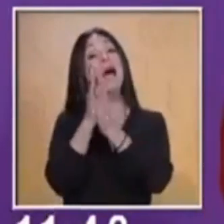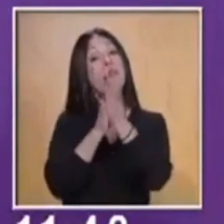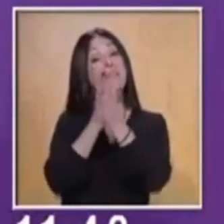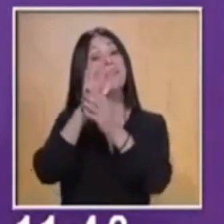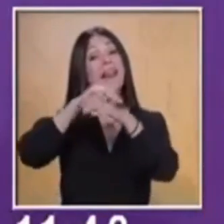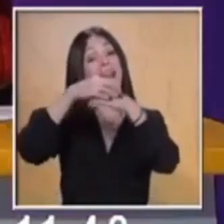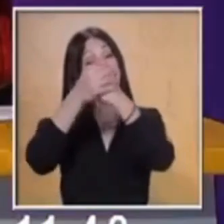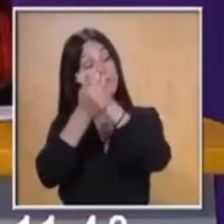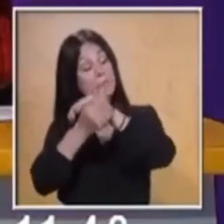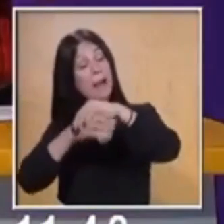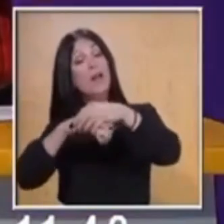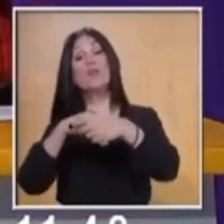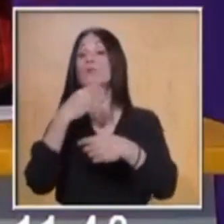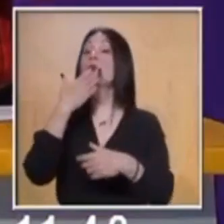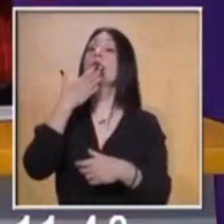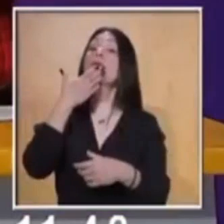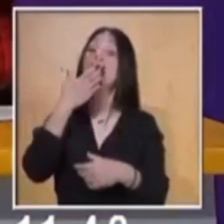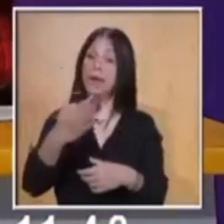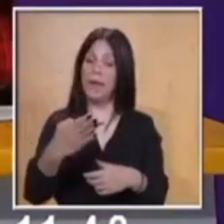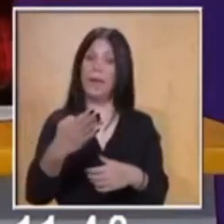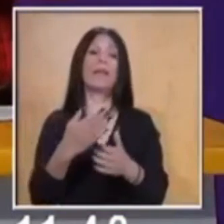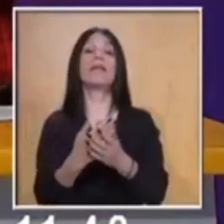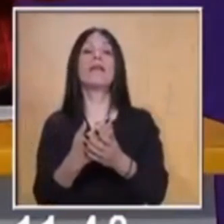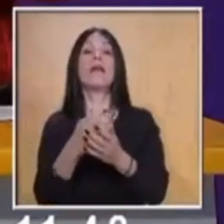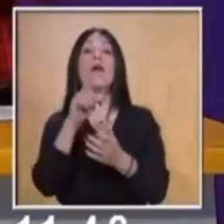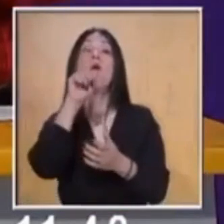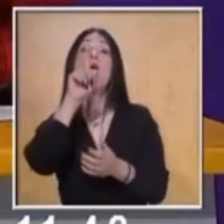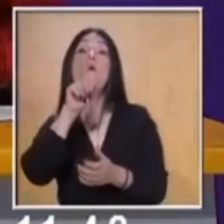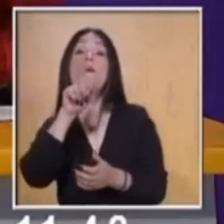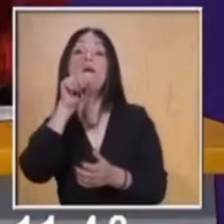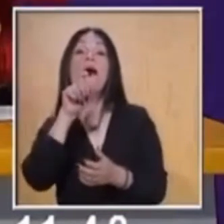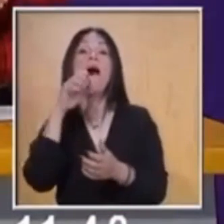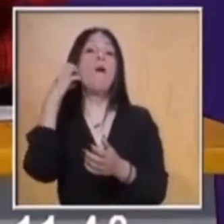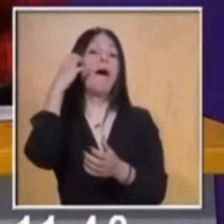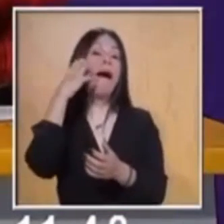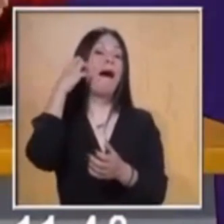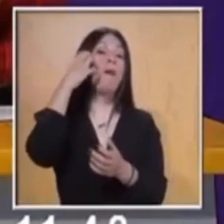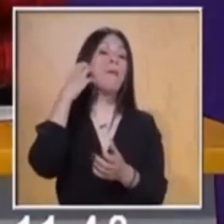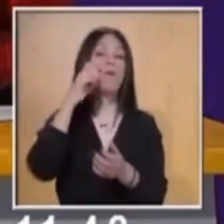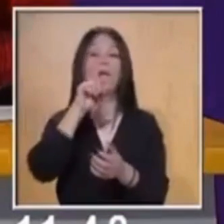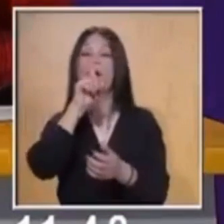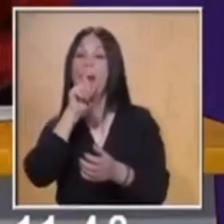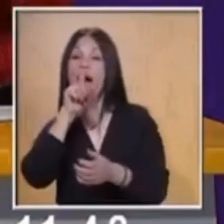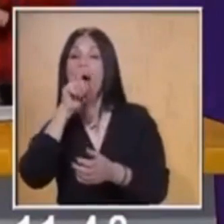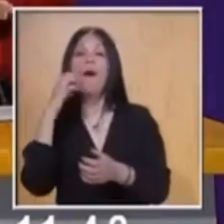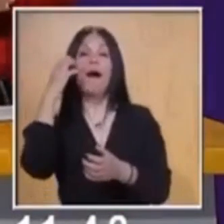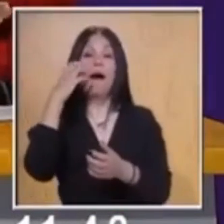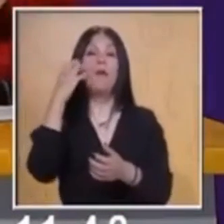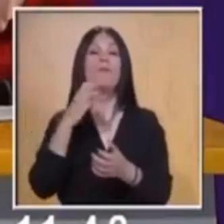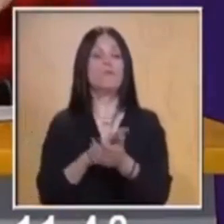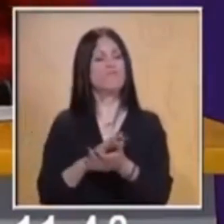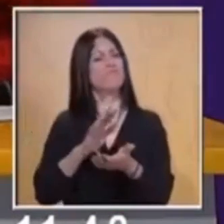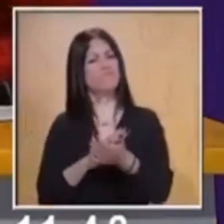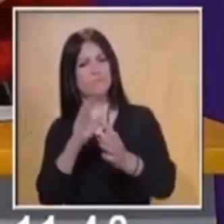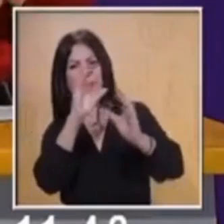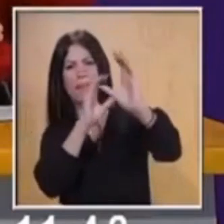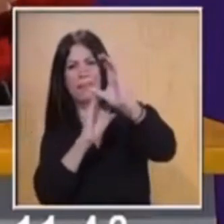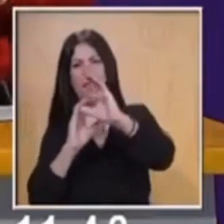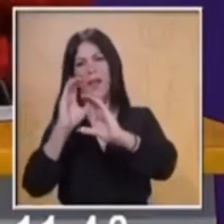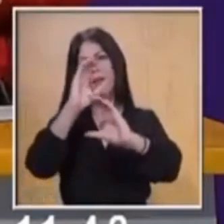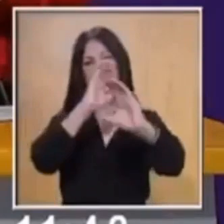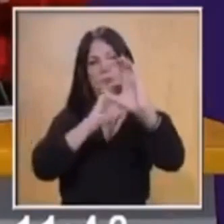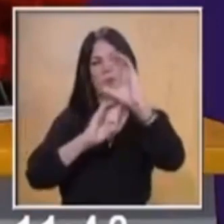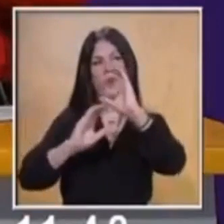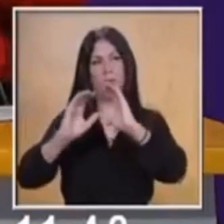manos. Muy, muy bien. ¿Con qué? Con agua y jabón. Vayan adaptándole el ritmo. ¿Y qué vamos a evitar?